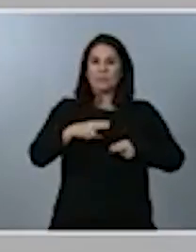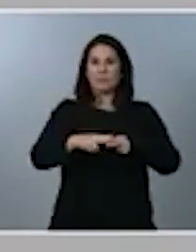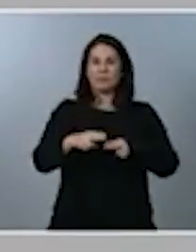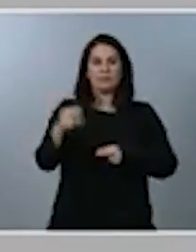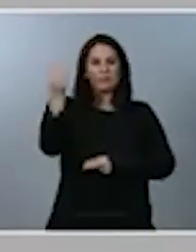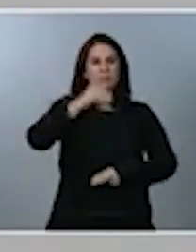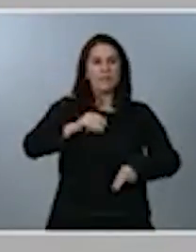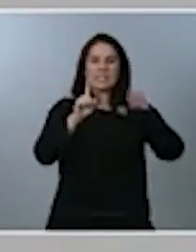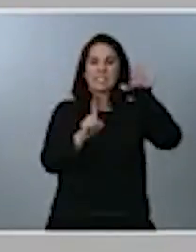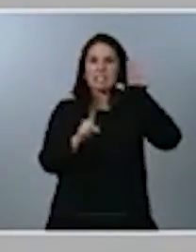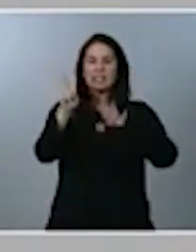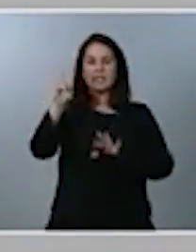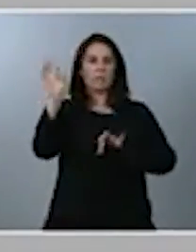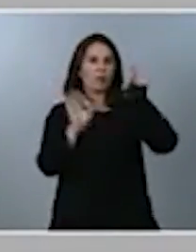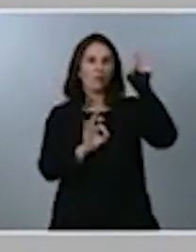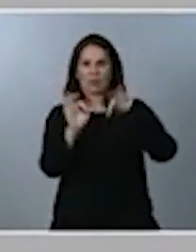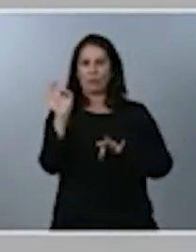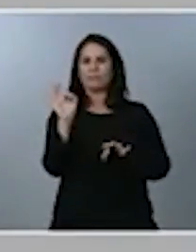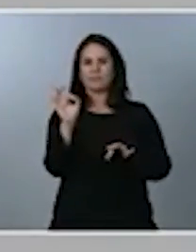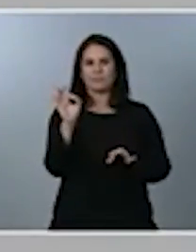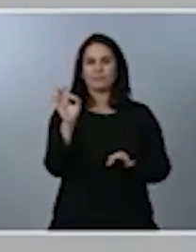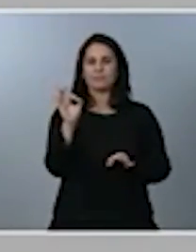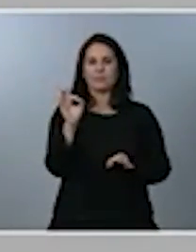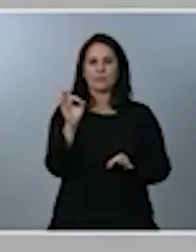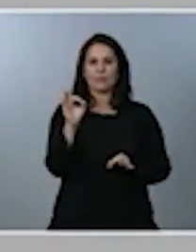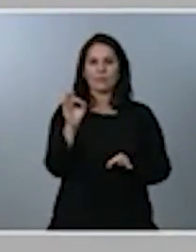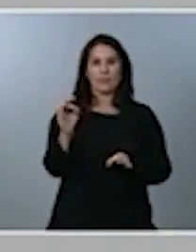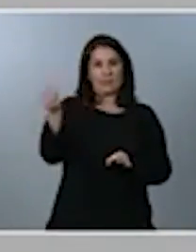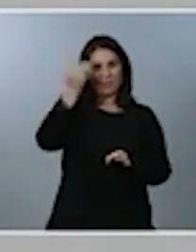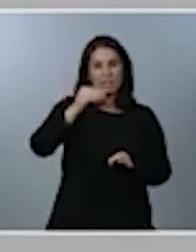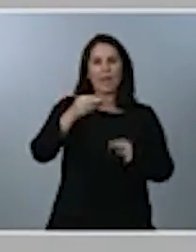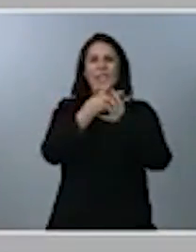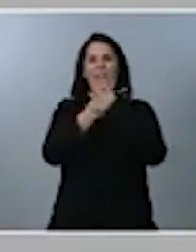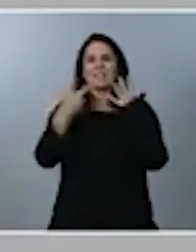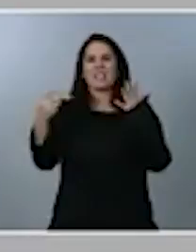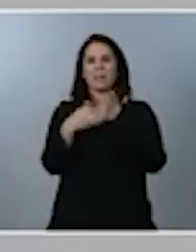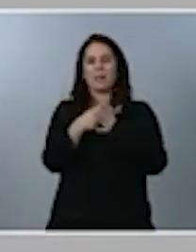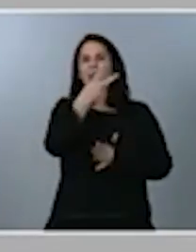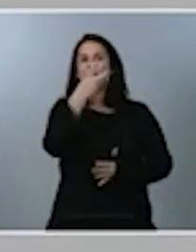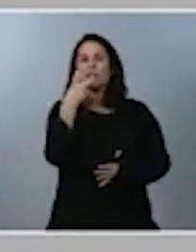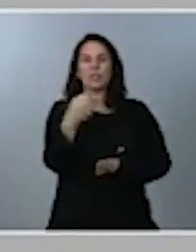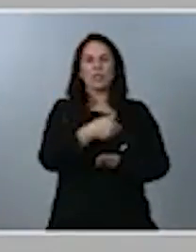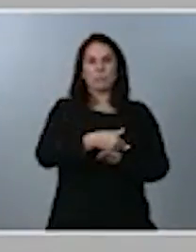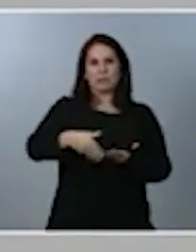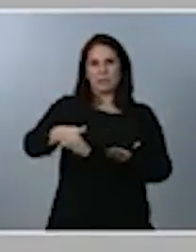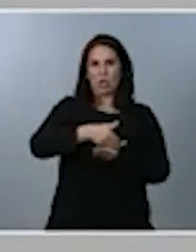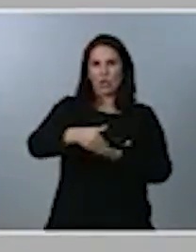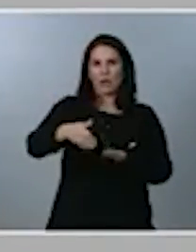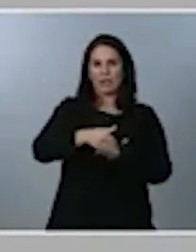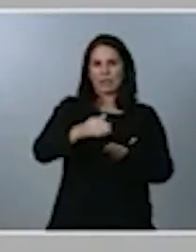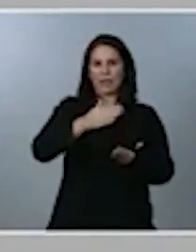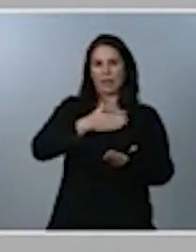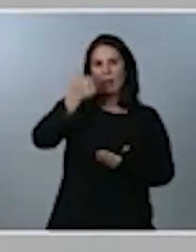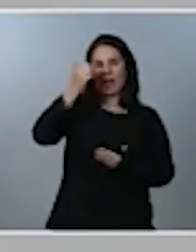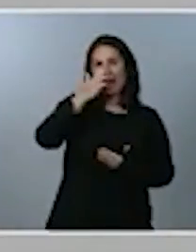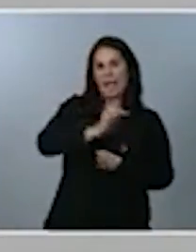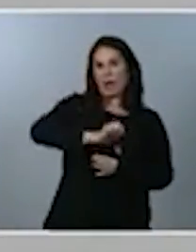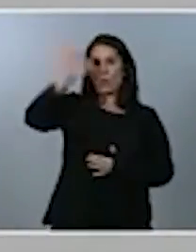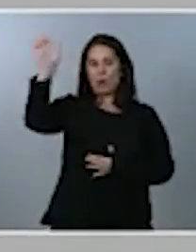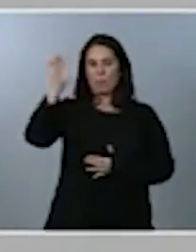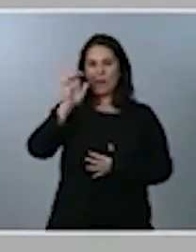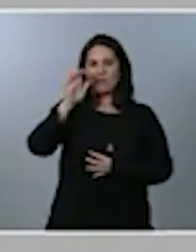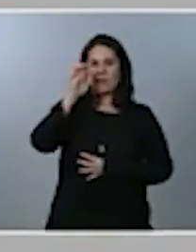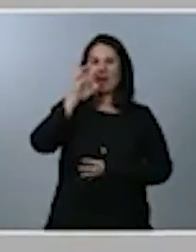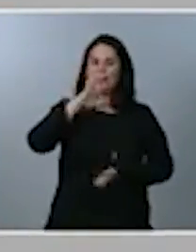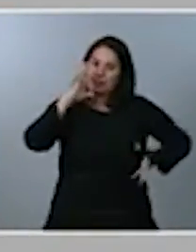incorporando 17.200 millones de mecanismos europeos de resiliencia. En